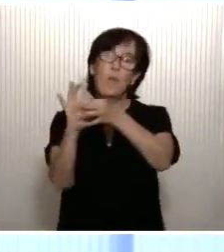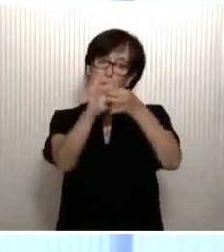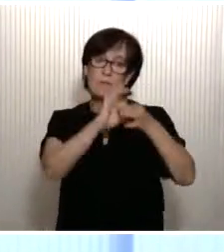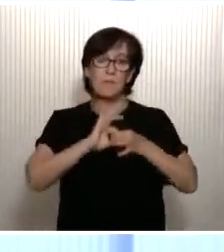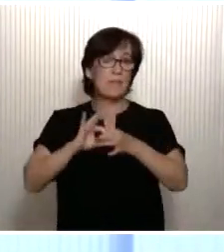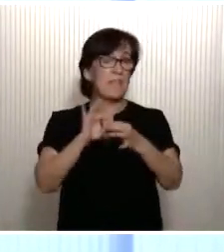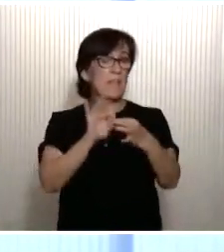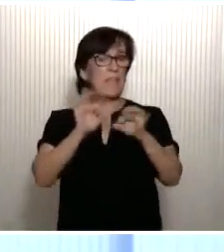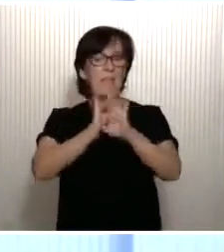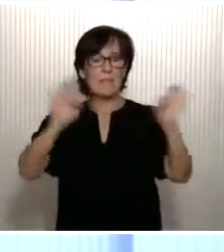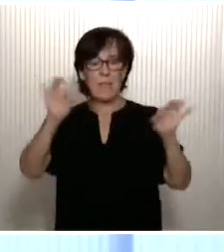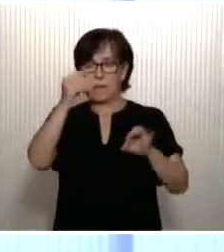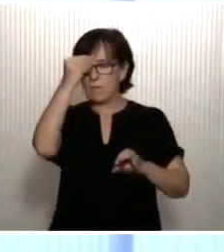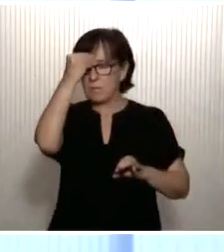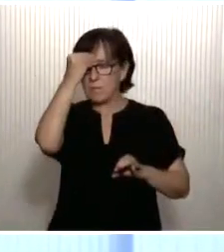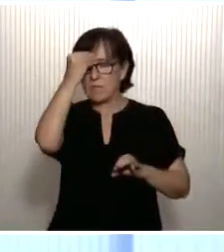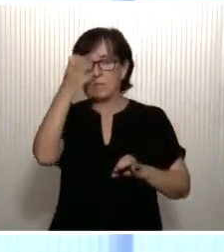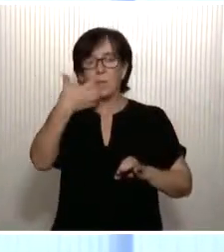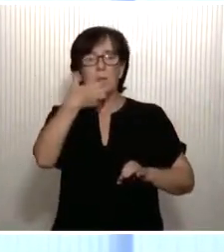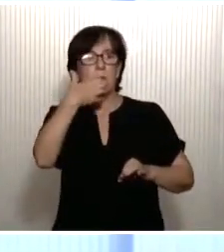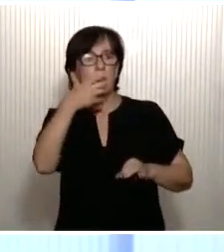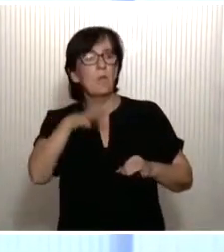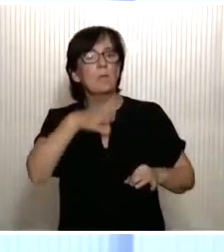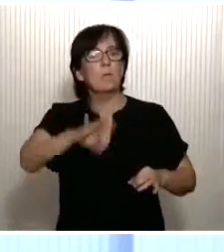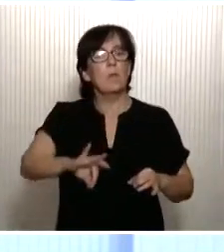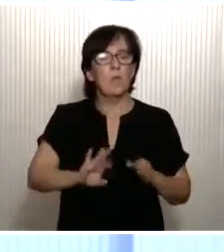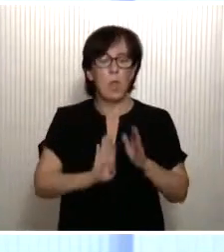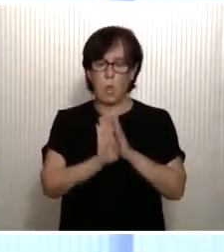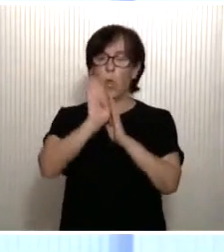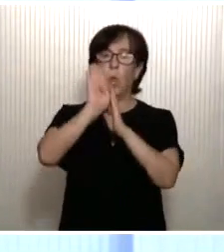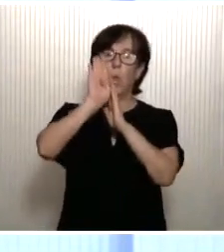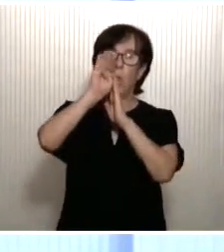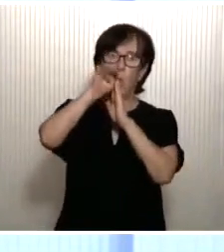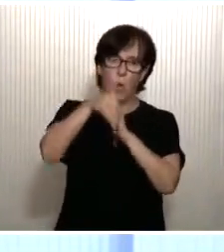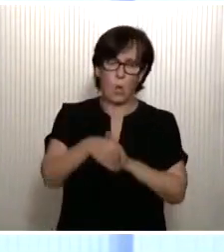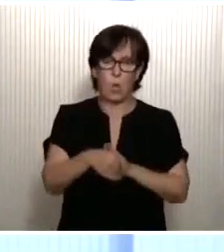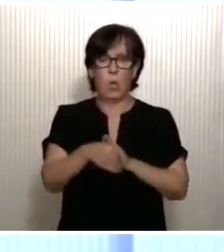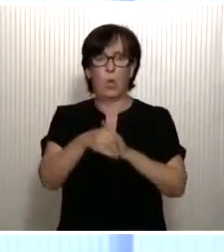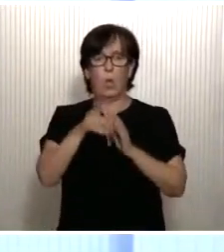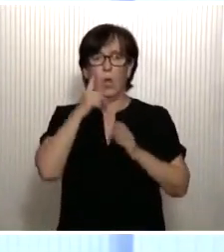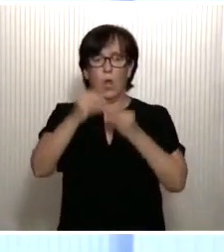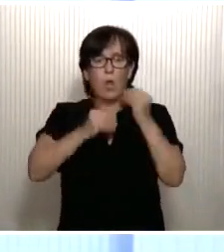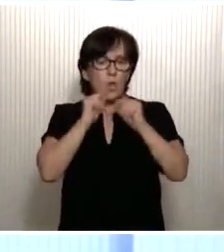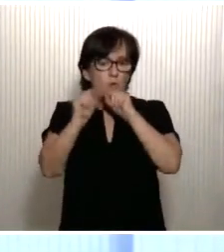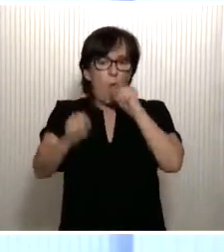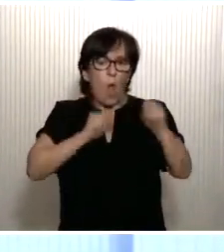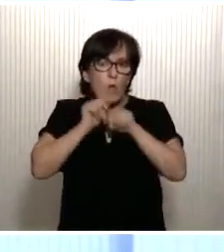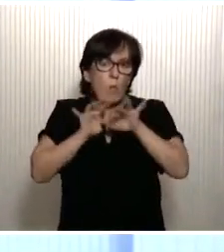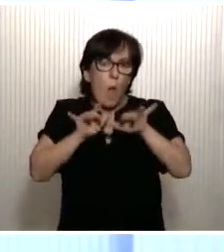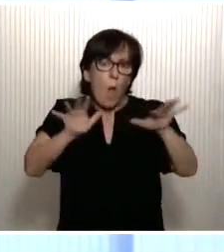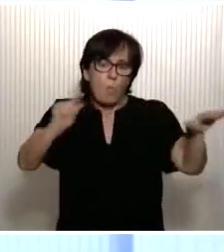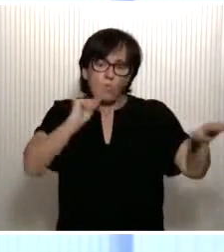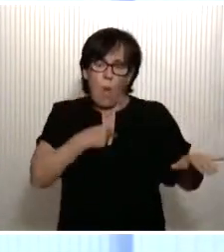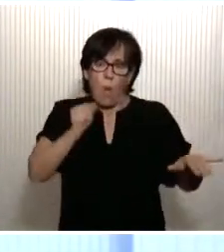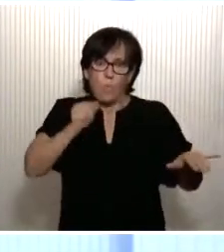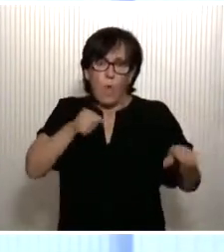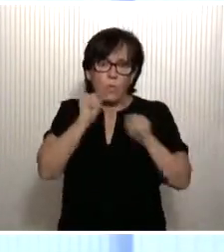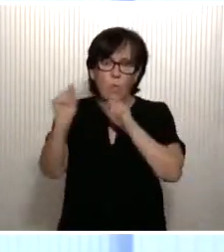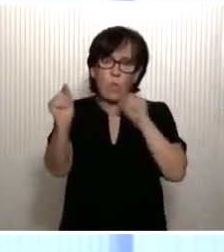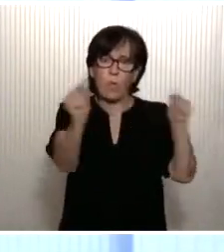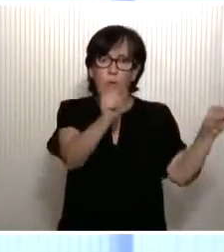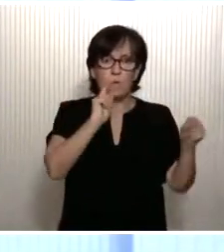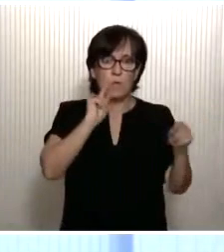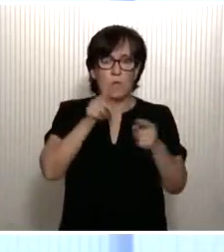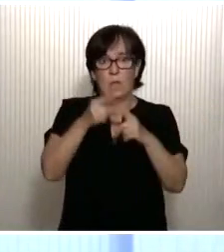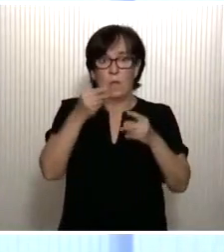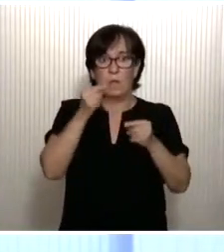A nadie se le ocurriría, por ejemplo, que fuese posible doblegar aquella avalancha de contagiados, de circulación del